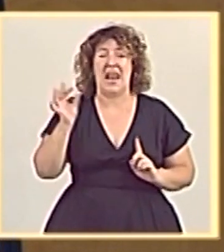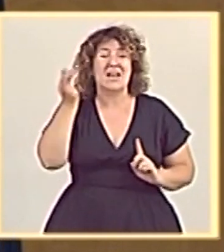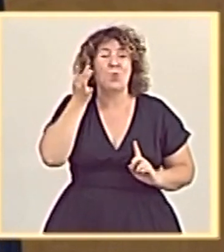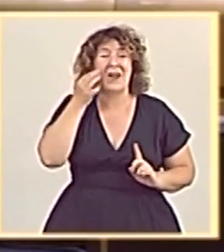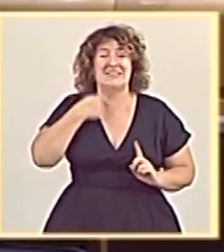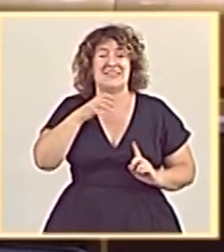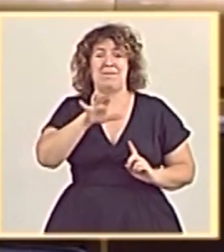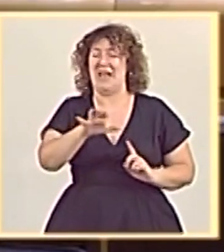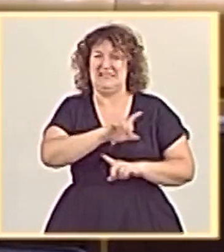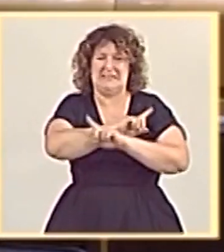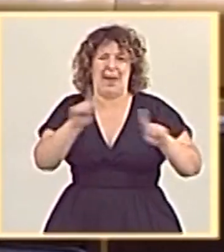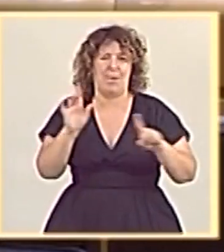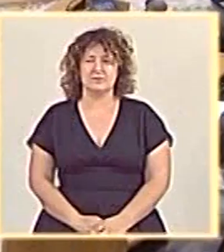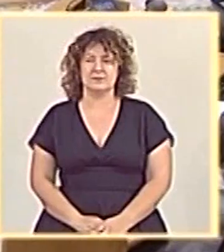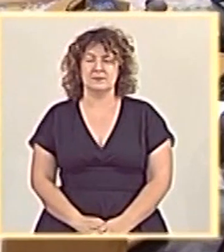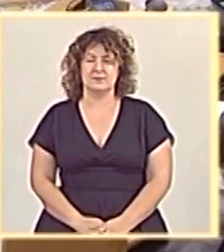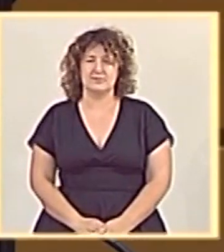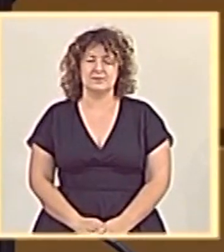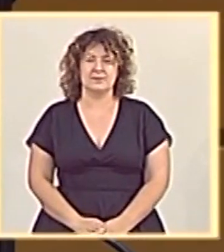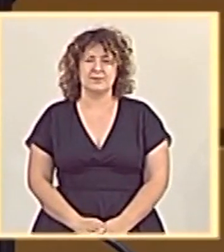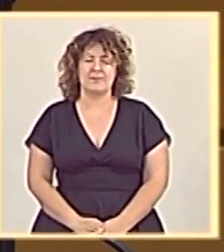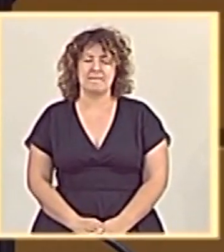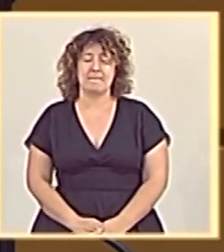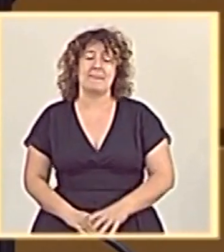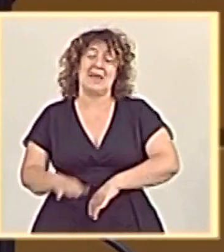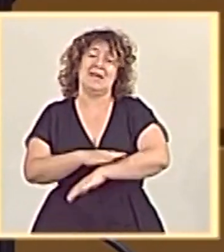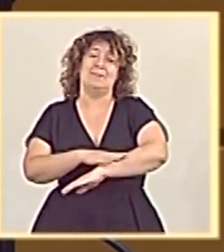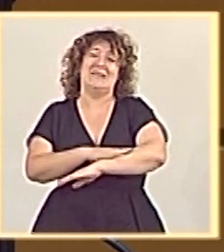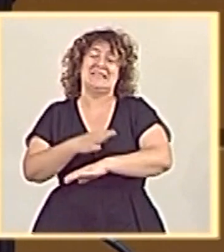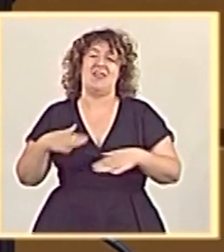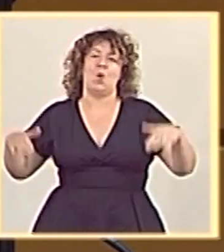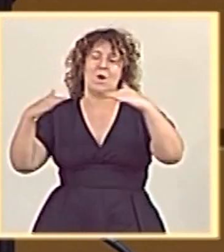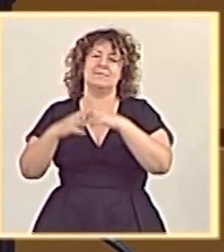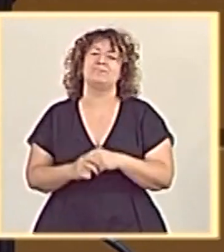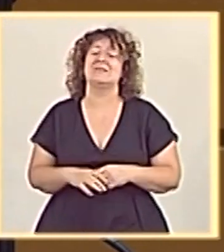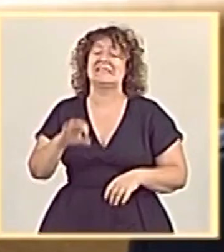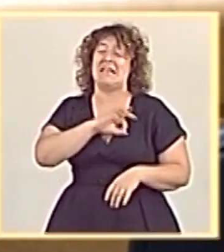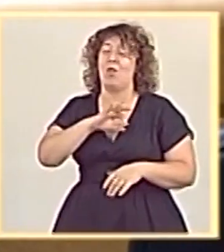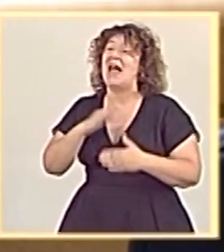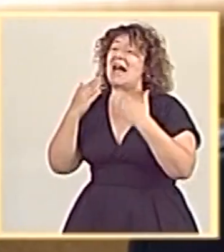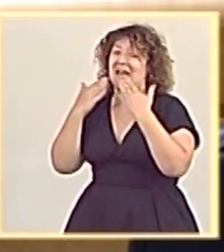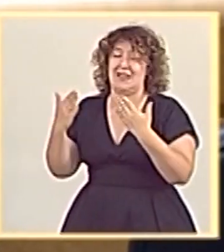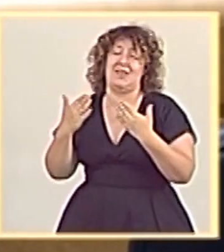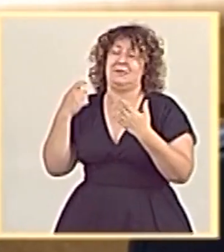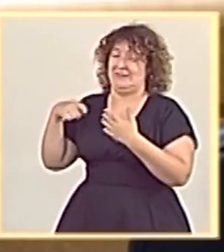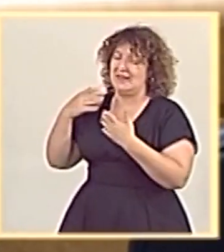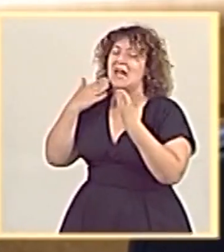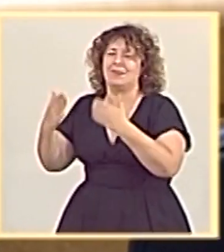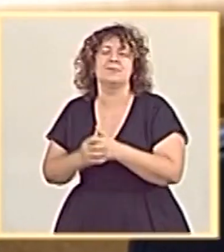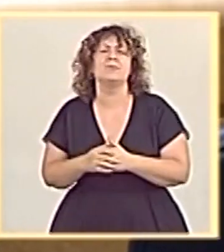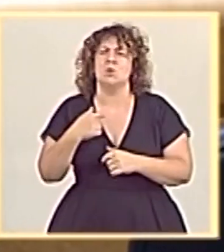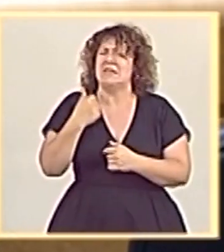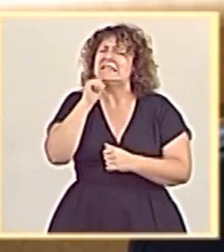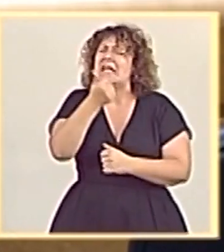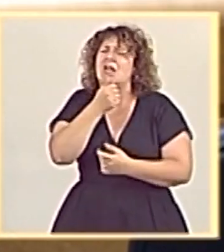de este país. Gracias, María. Señora ministra de Igualdad. Señora senadora, gracias, presidenta. Le voy a contar un